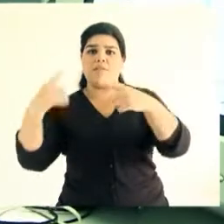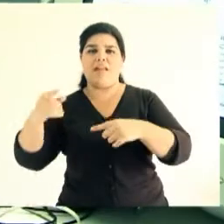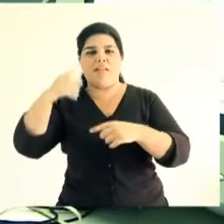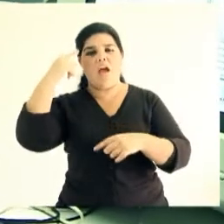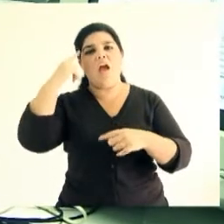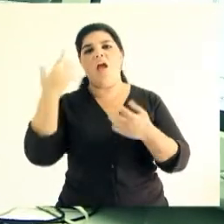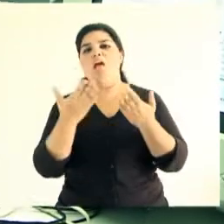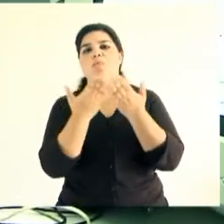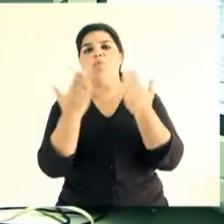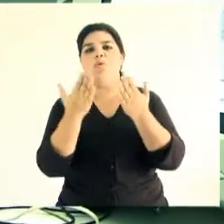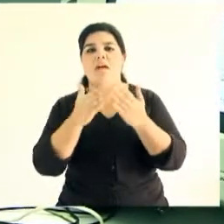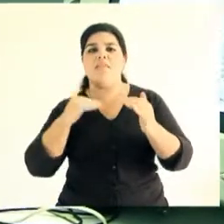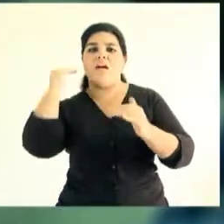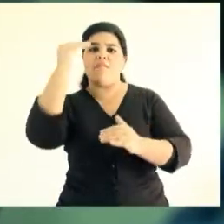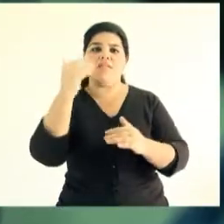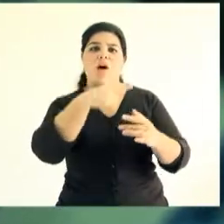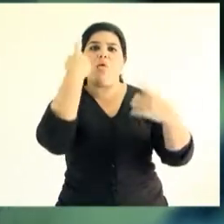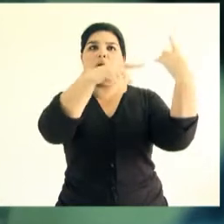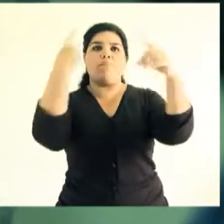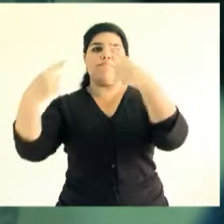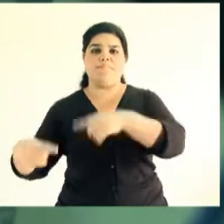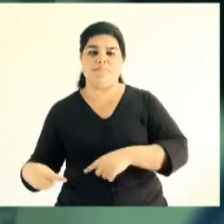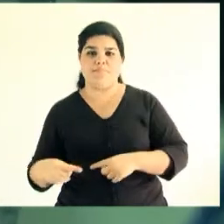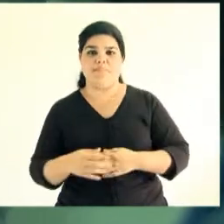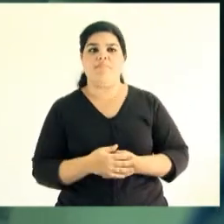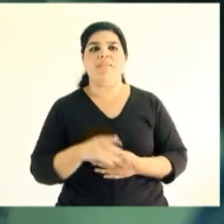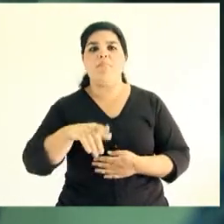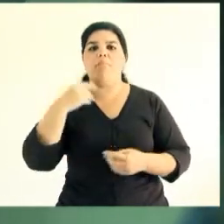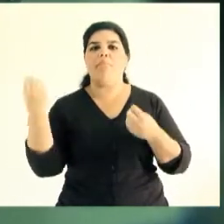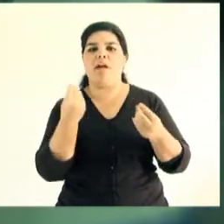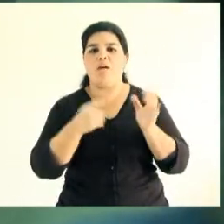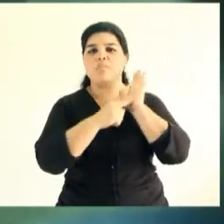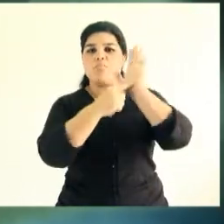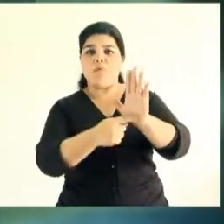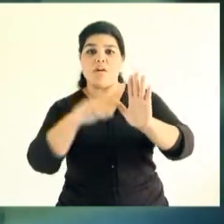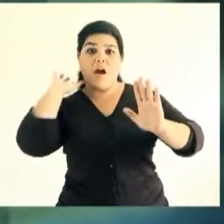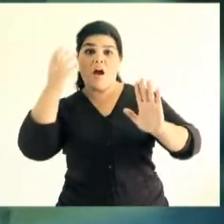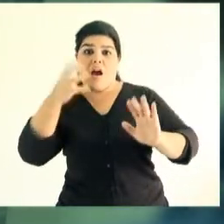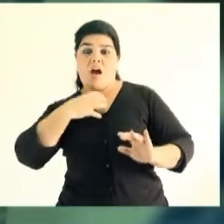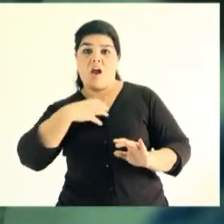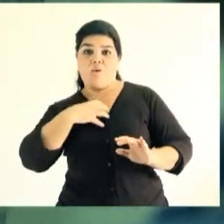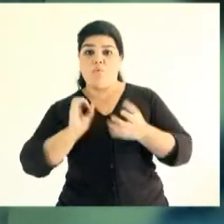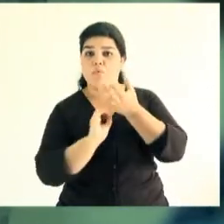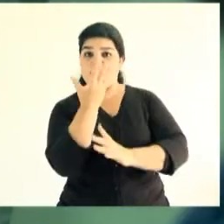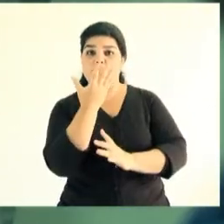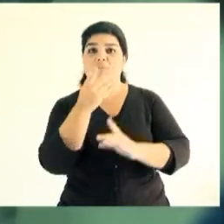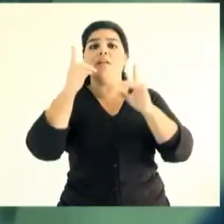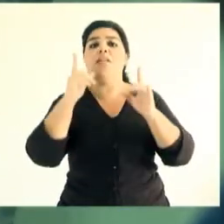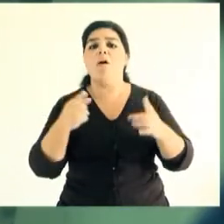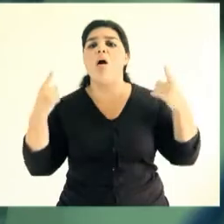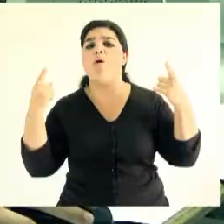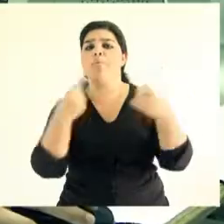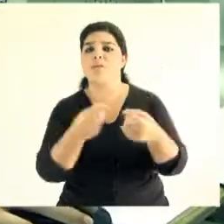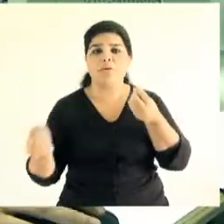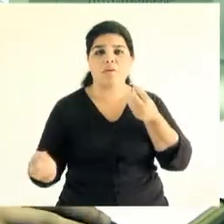estudiantes avanzados de las distintas carreras que están en la universidad para demostrar de alguna manera que esta es una radio hecha por estudiantes pero también